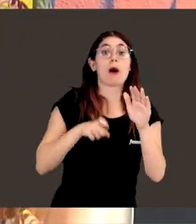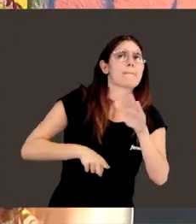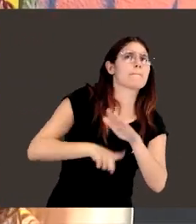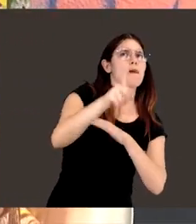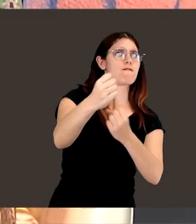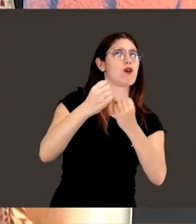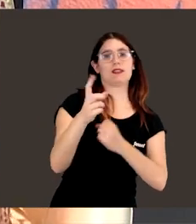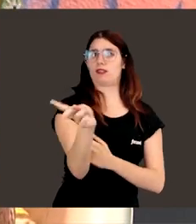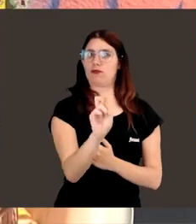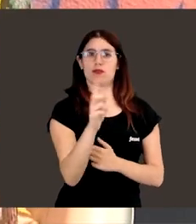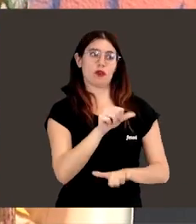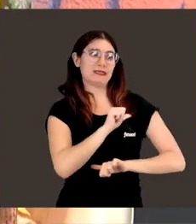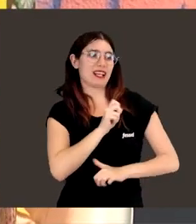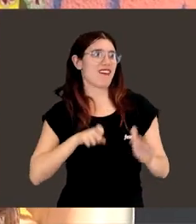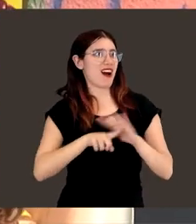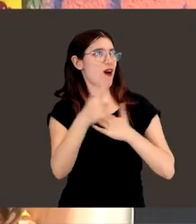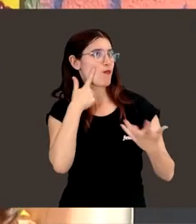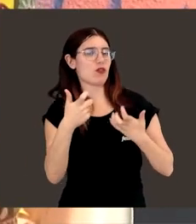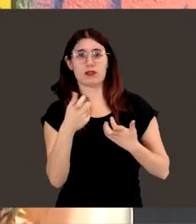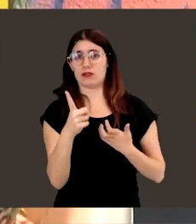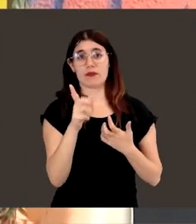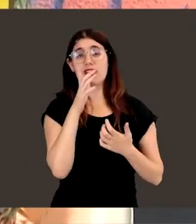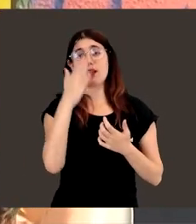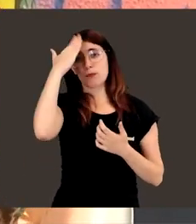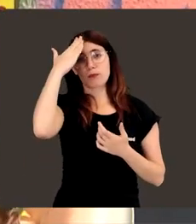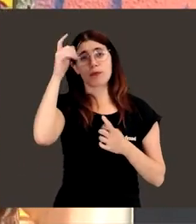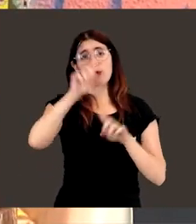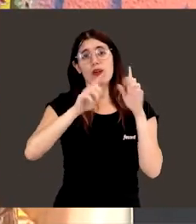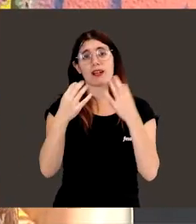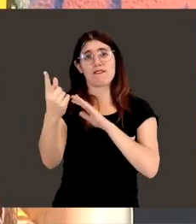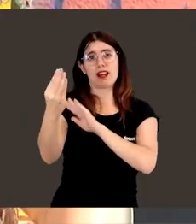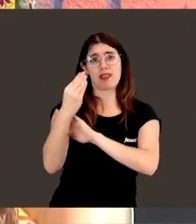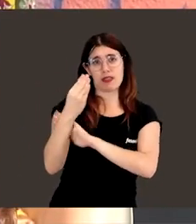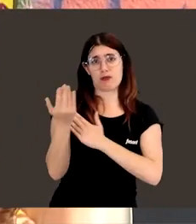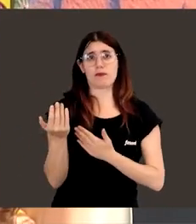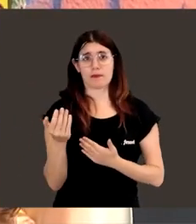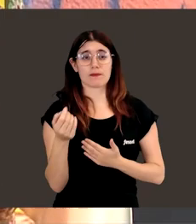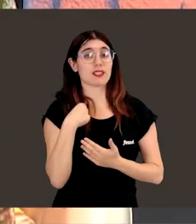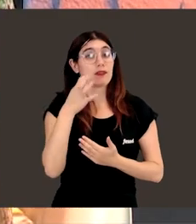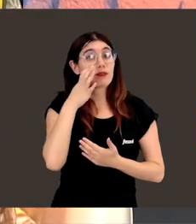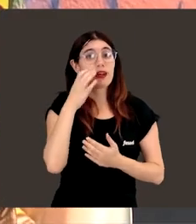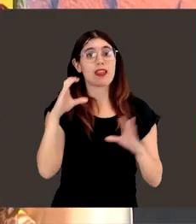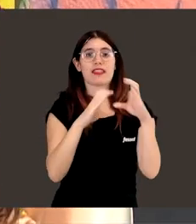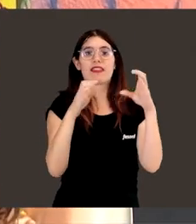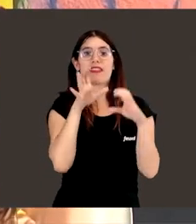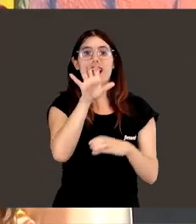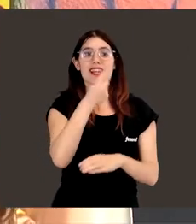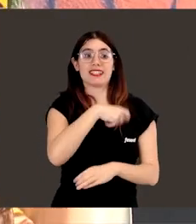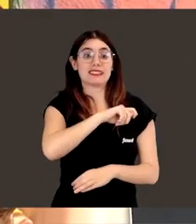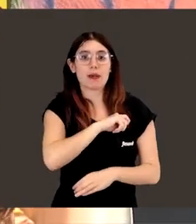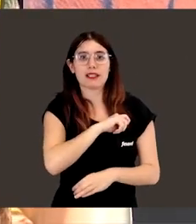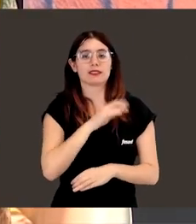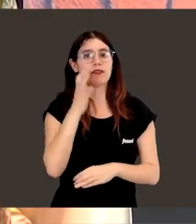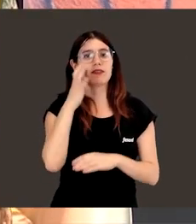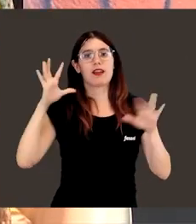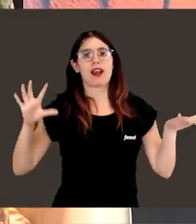espectacular como esperábamos. Yo creo que el principal problema está en la financiación, y el principal problema está en que la ciencia en este país, desgraciadamente, está